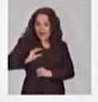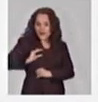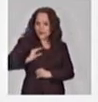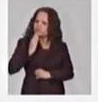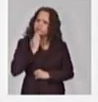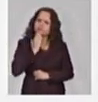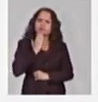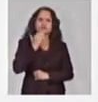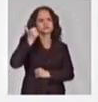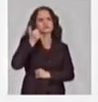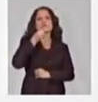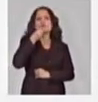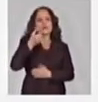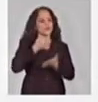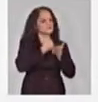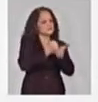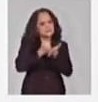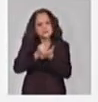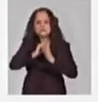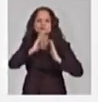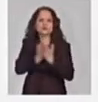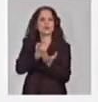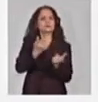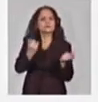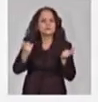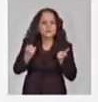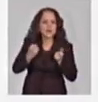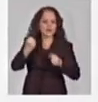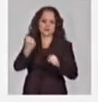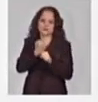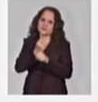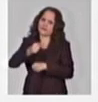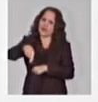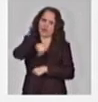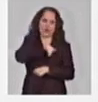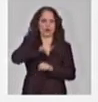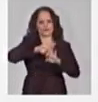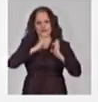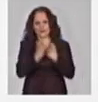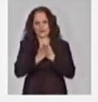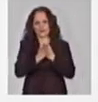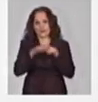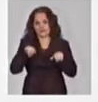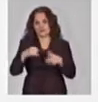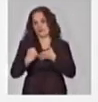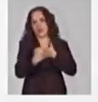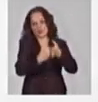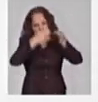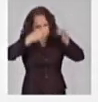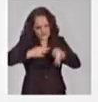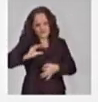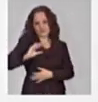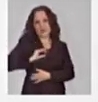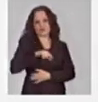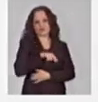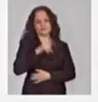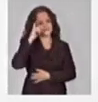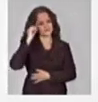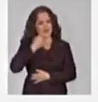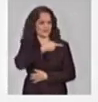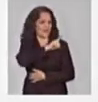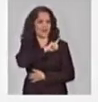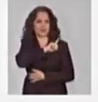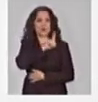las necesidades del trabajador y su familia. Que ya otras veces hemos dicho que el 1x24 en el sector de la población